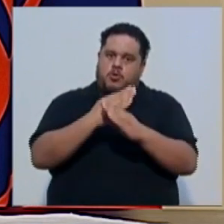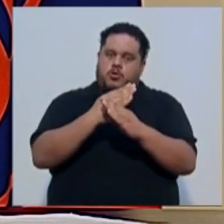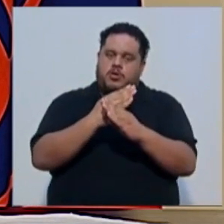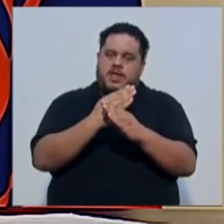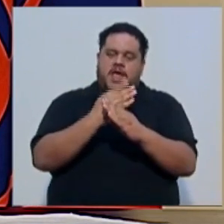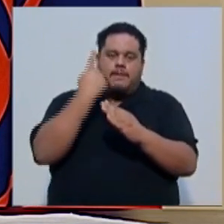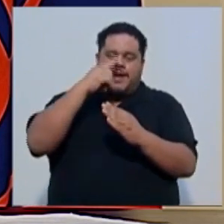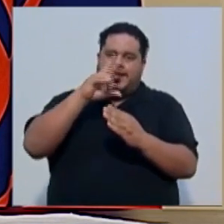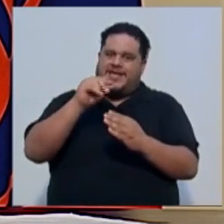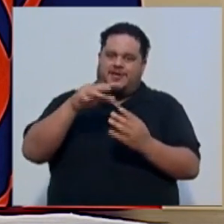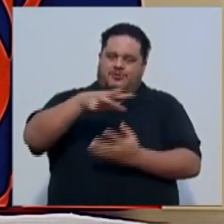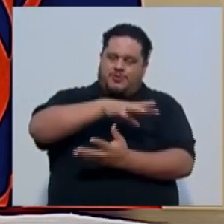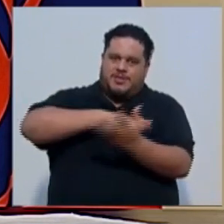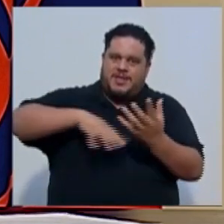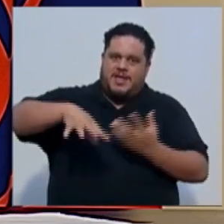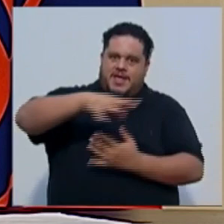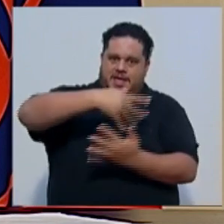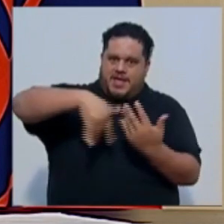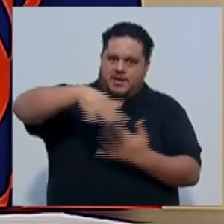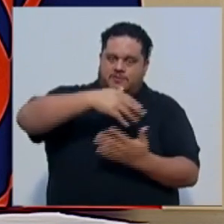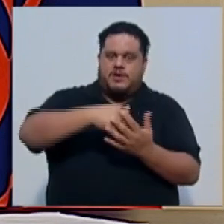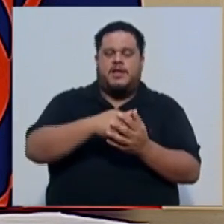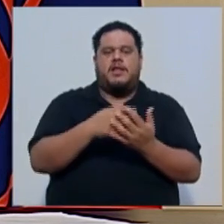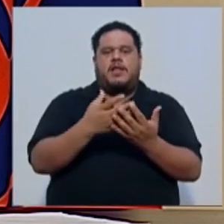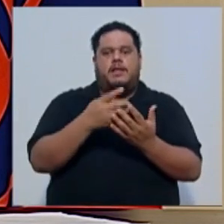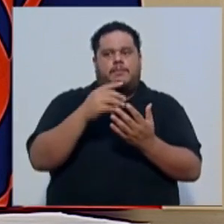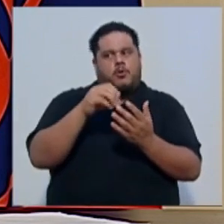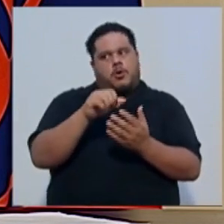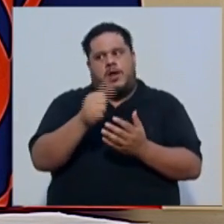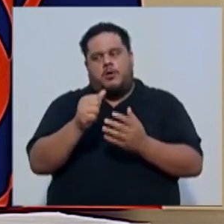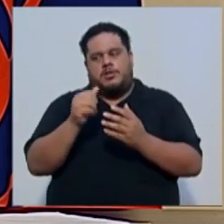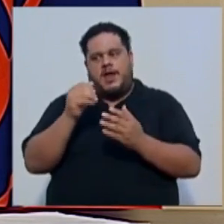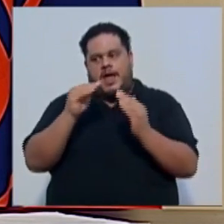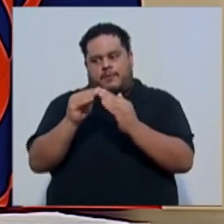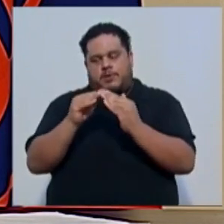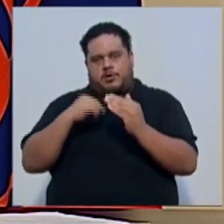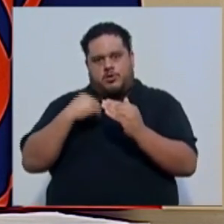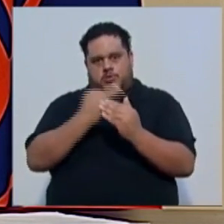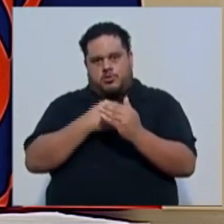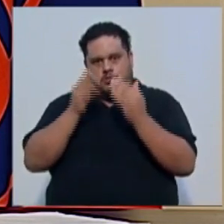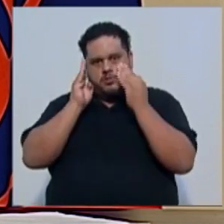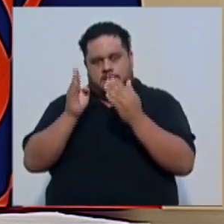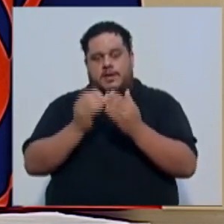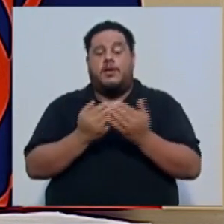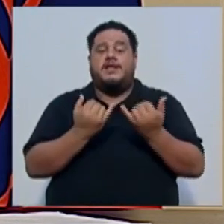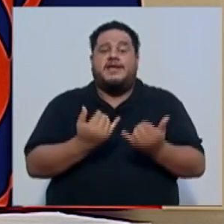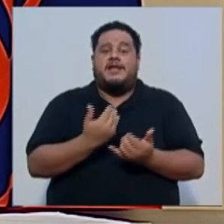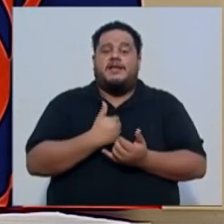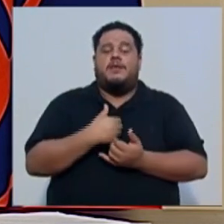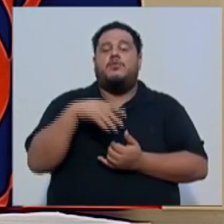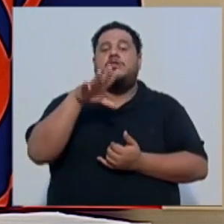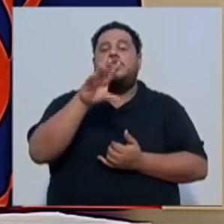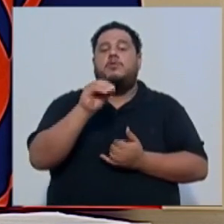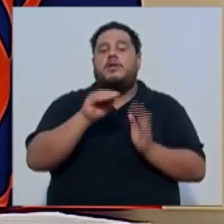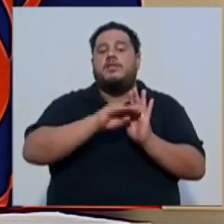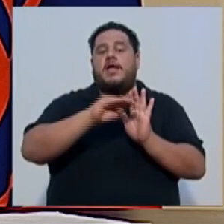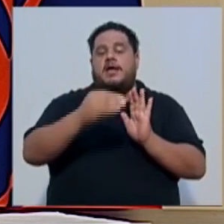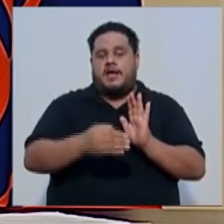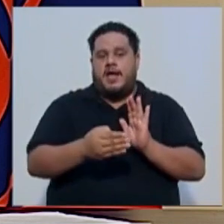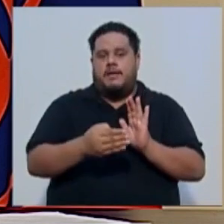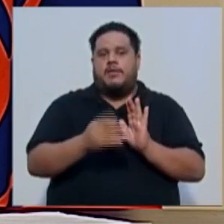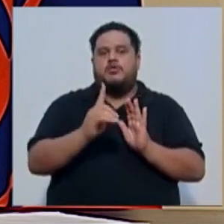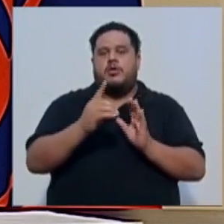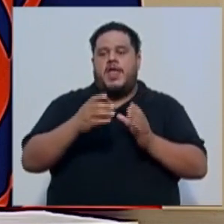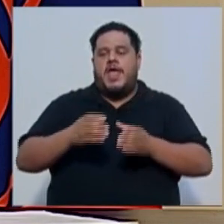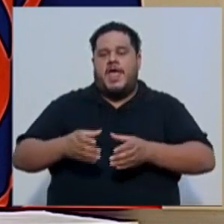que el contagio fuera con el resto de la población que atendemos. En este momento contamos con 50 camas habilitadas